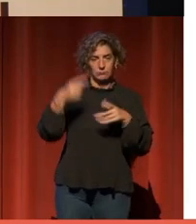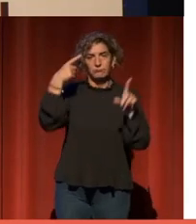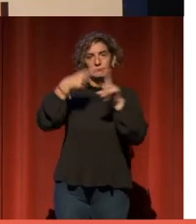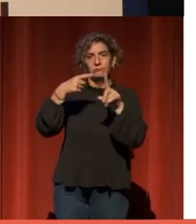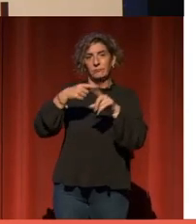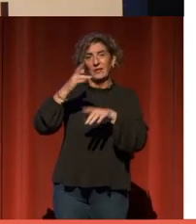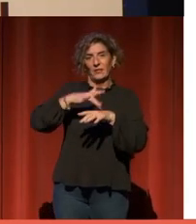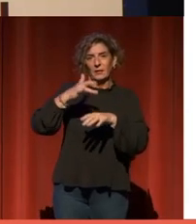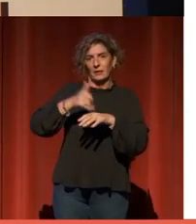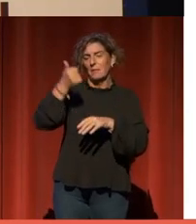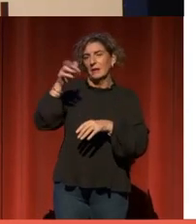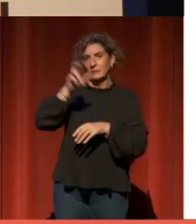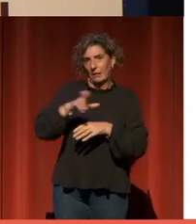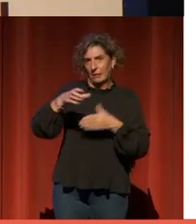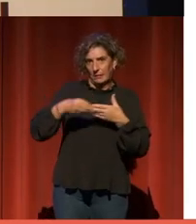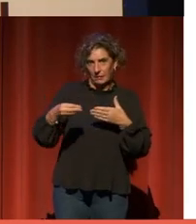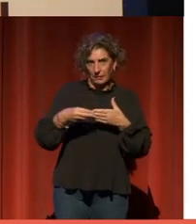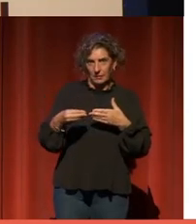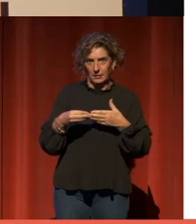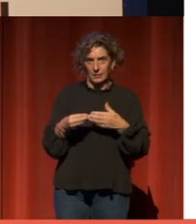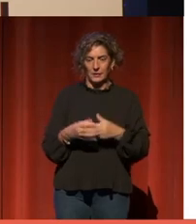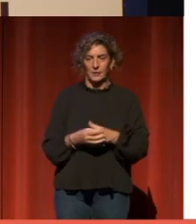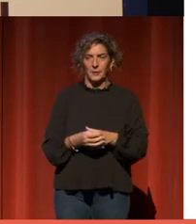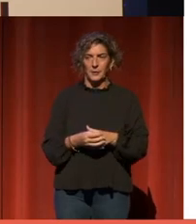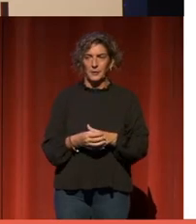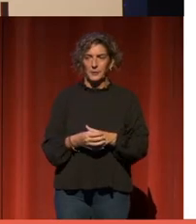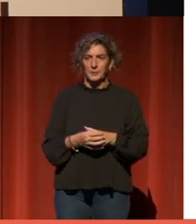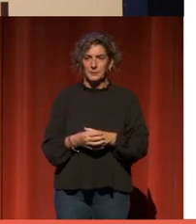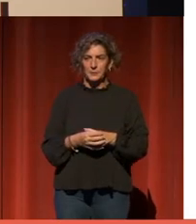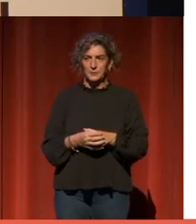reutilizados. Si son los más visitados, serán los más reutilizados.